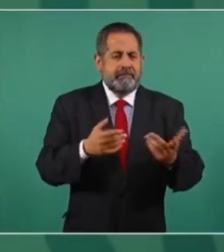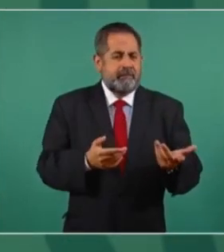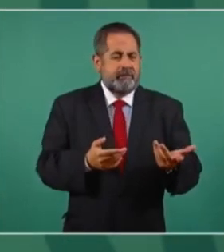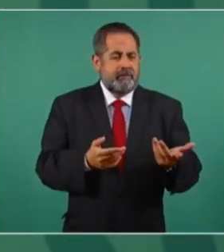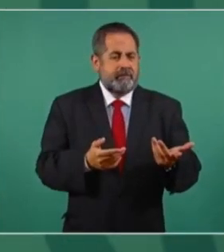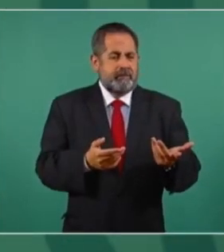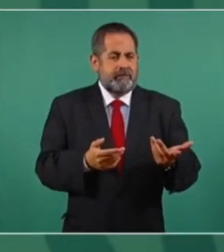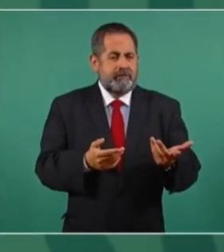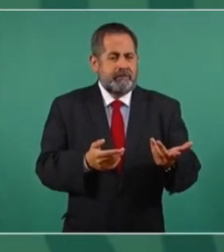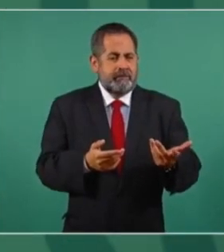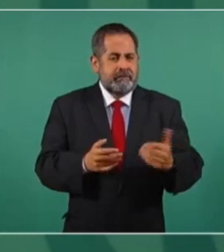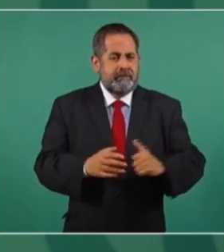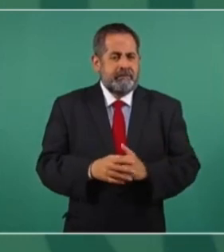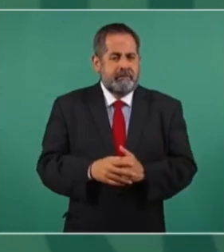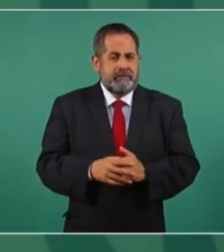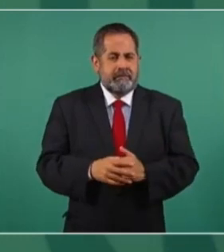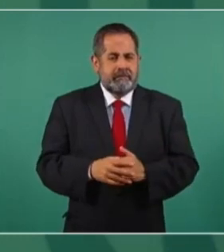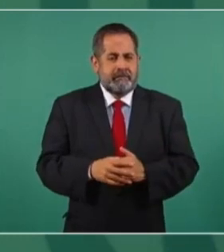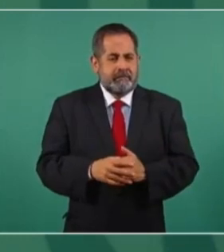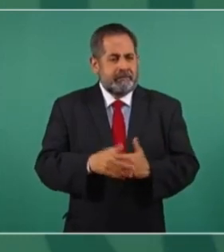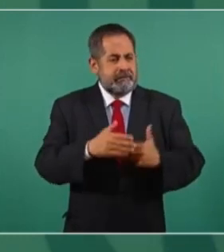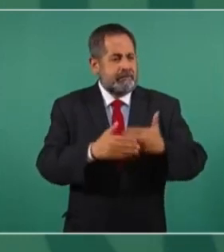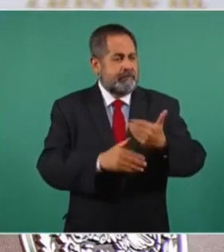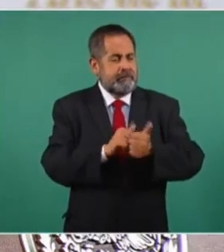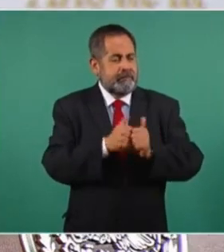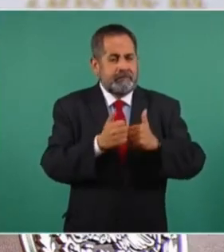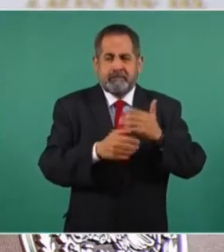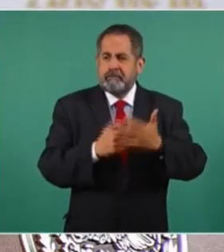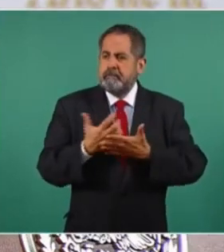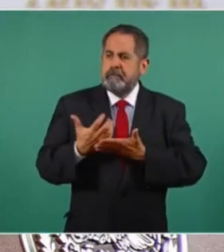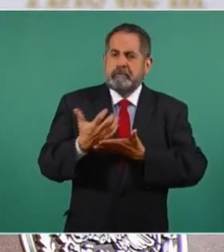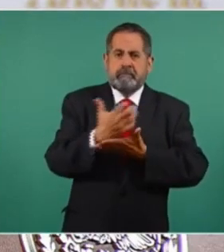progresar en lo material,